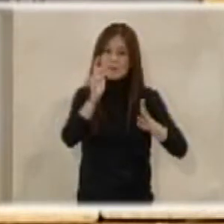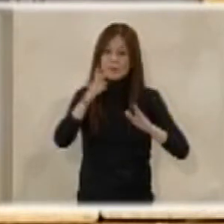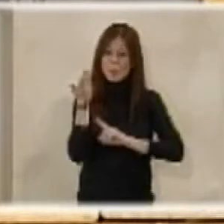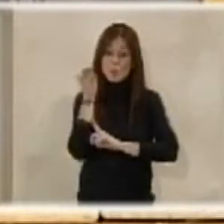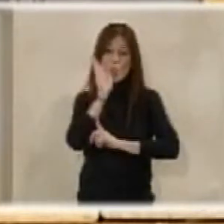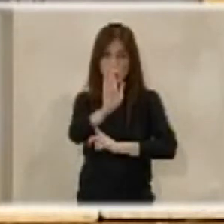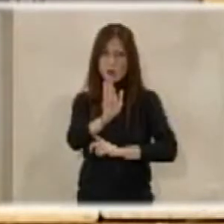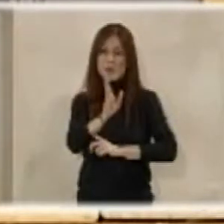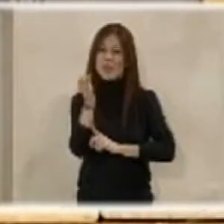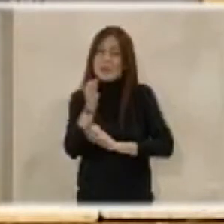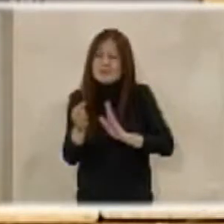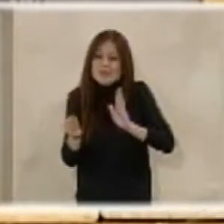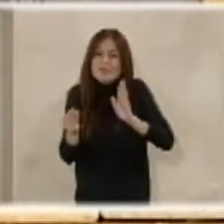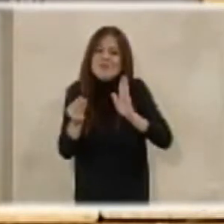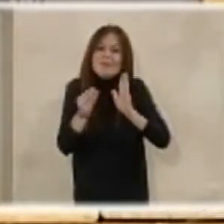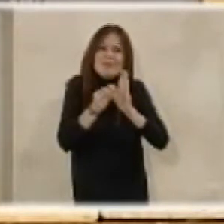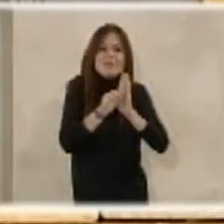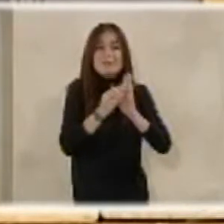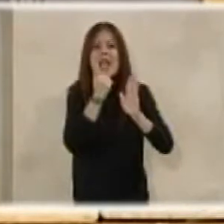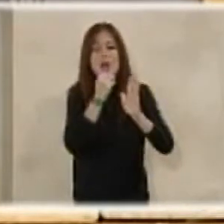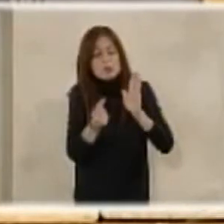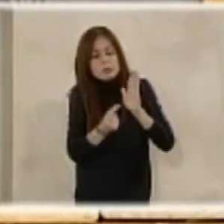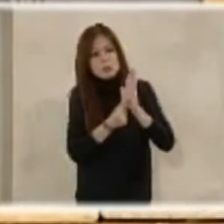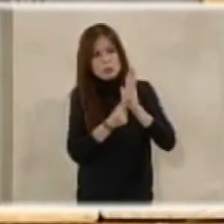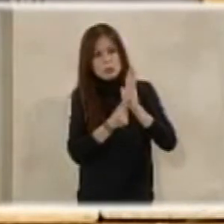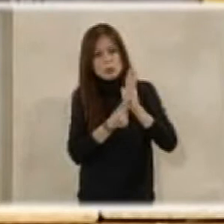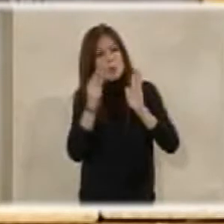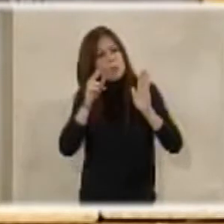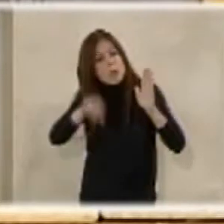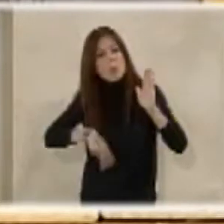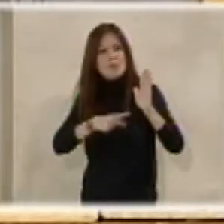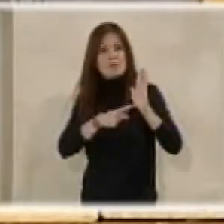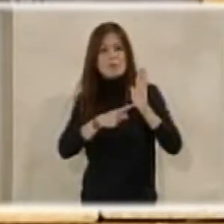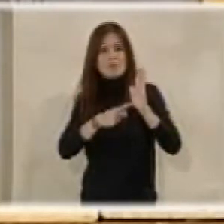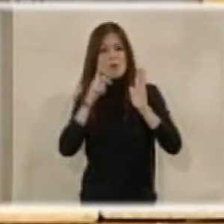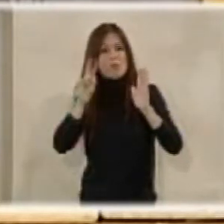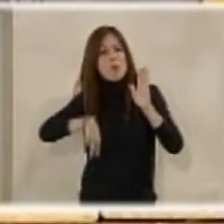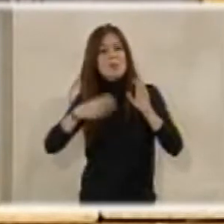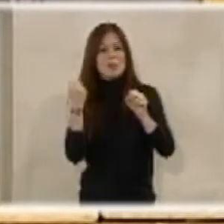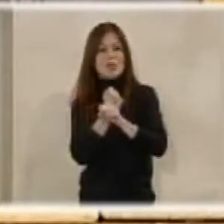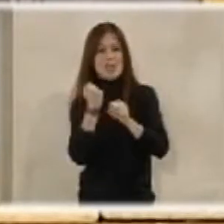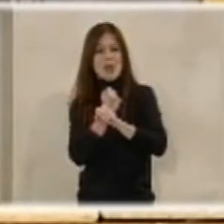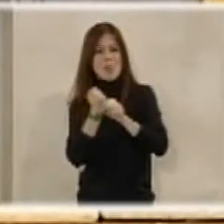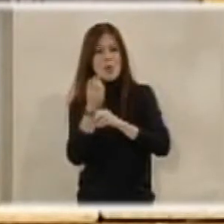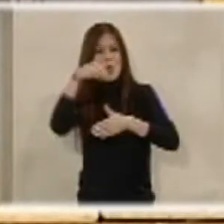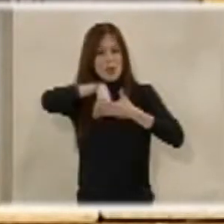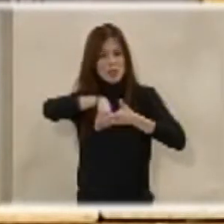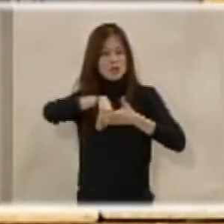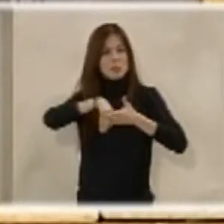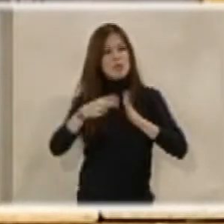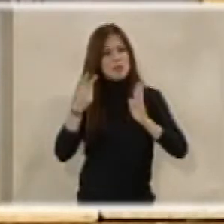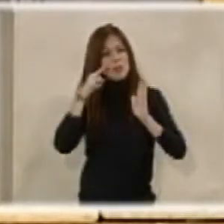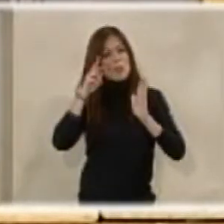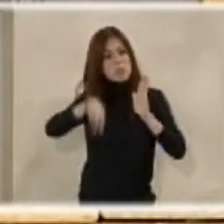esta moción hubiera habido algún apartado de reconocimiento a la labor dentro del acuerdo a los